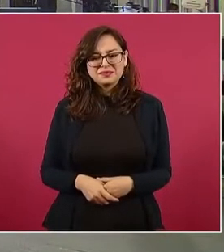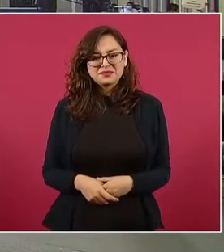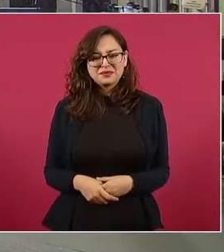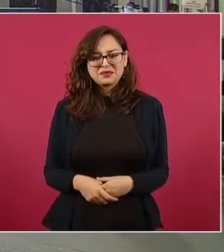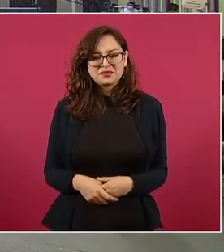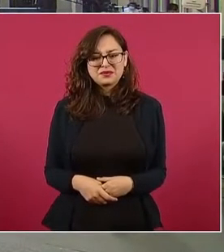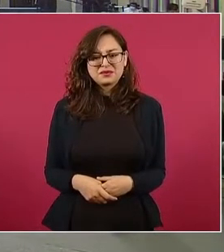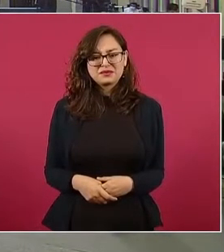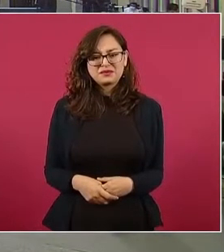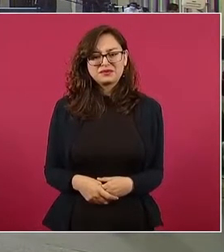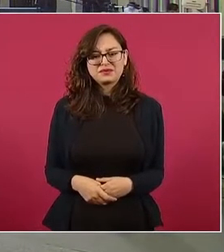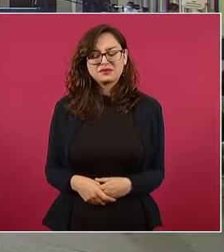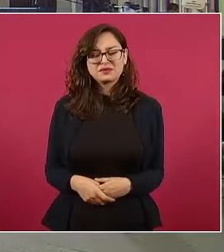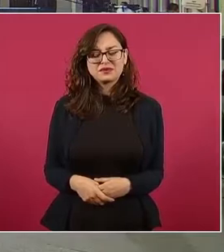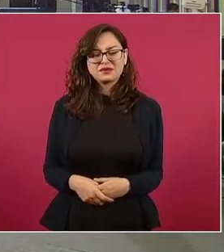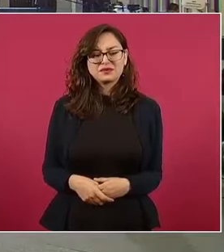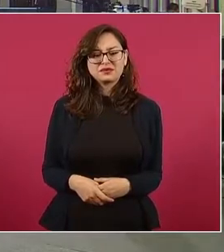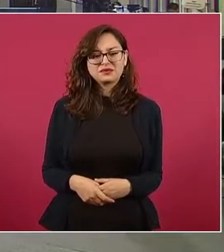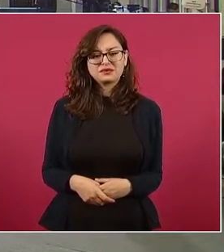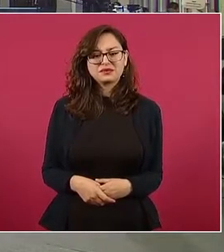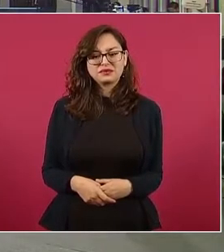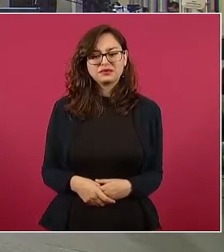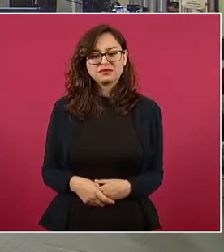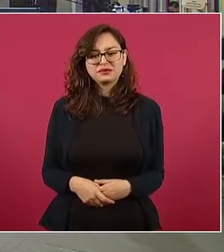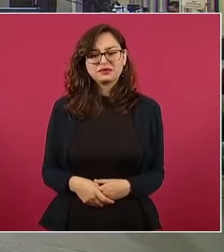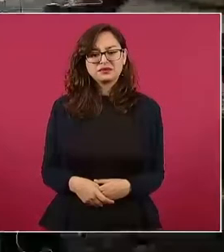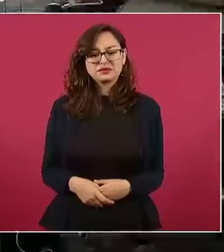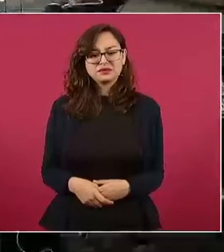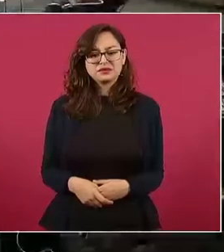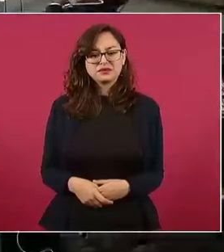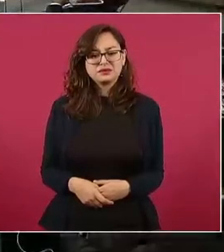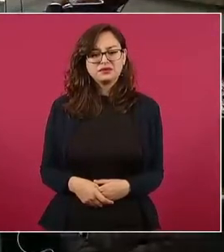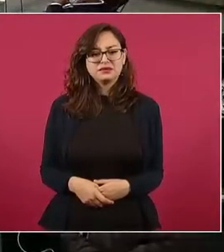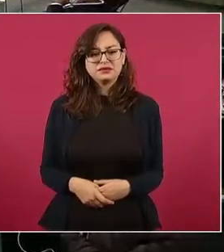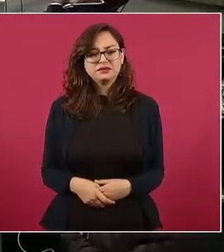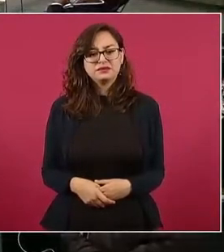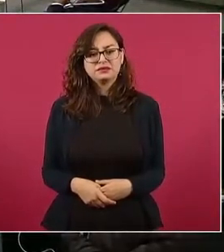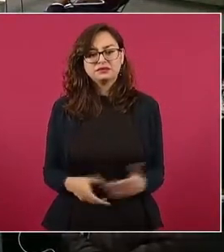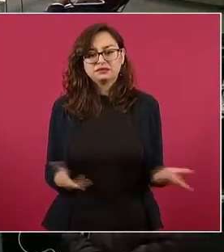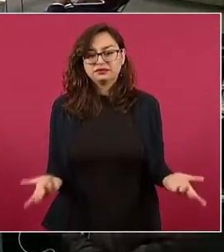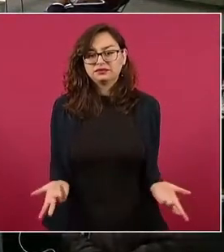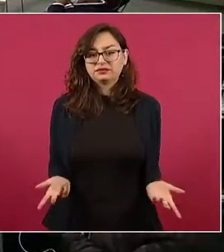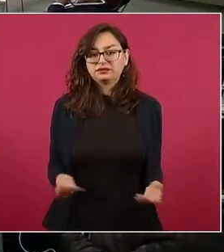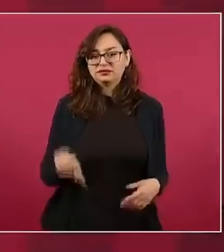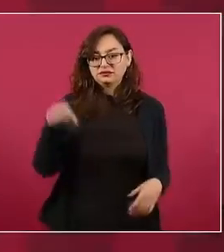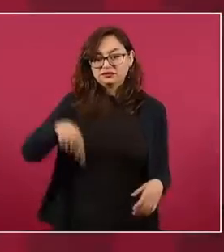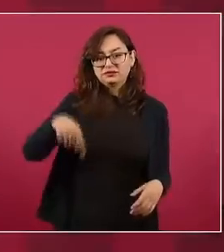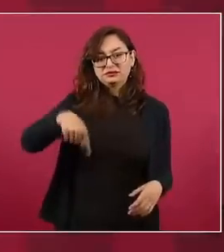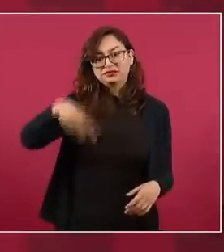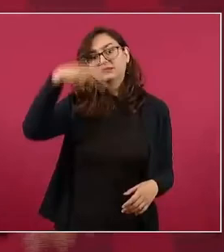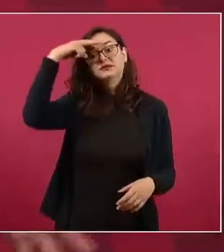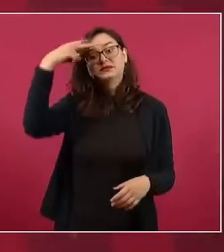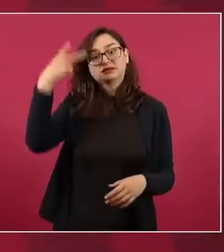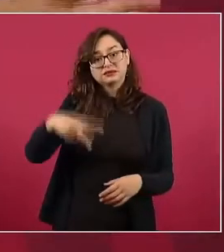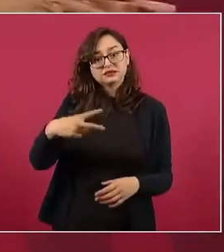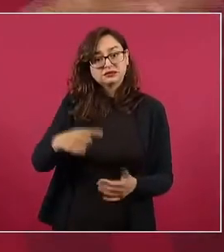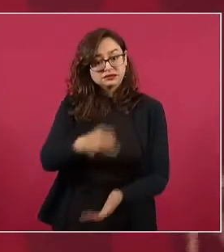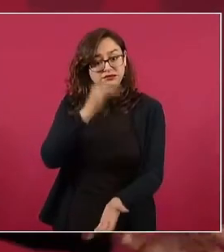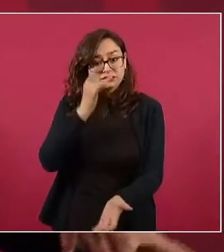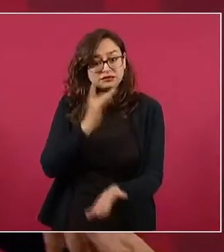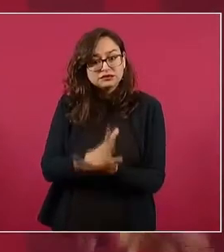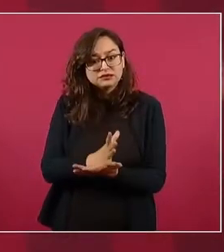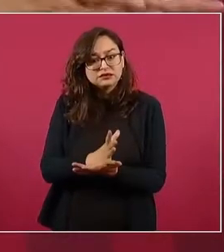Y esto no creen que es nada más en México o que tiene que ver